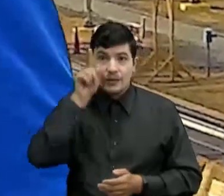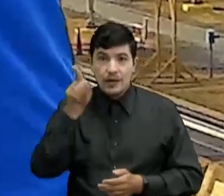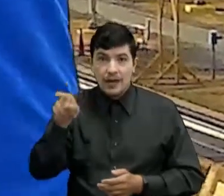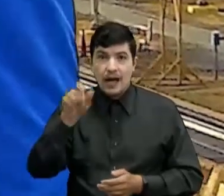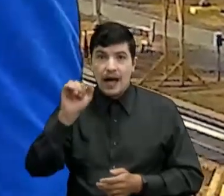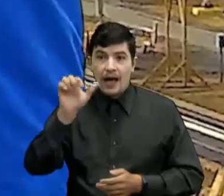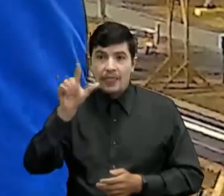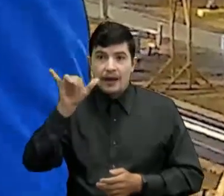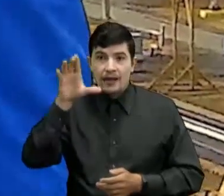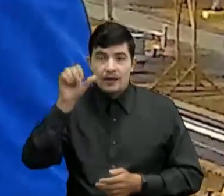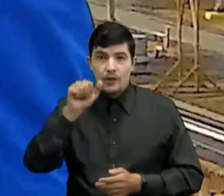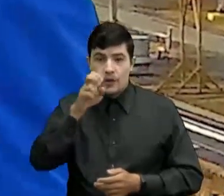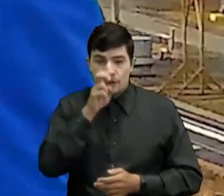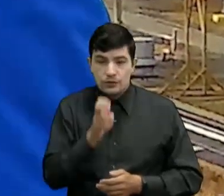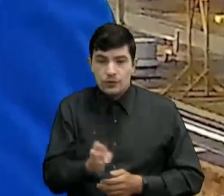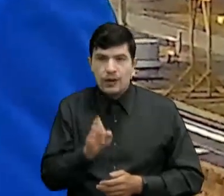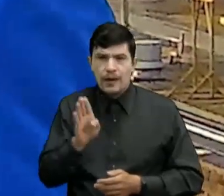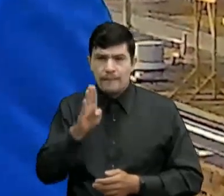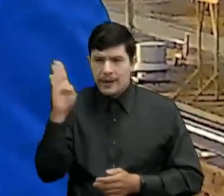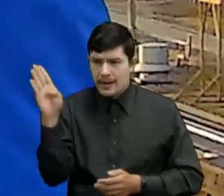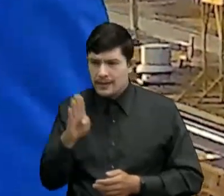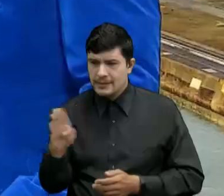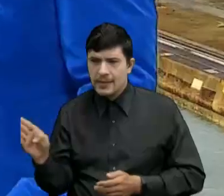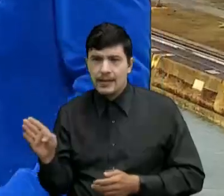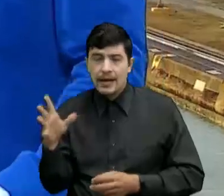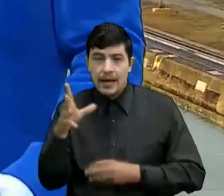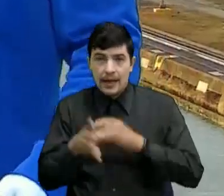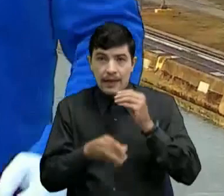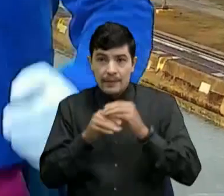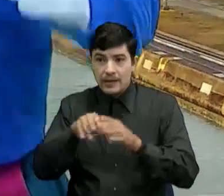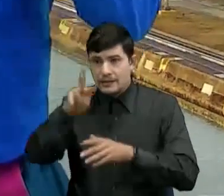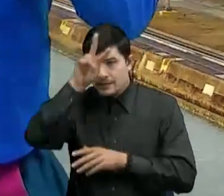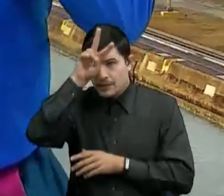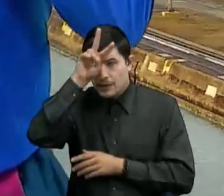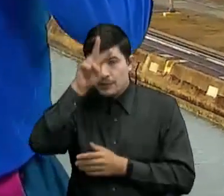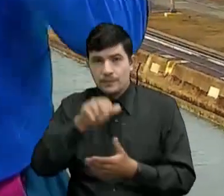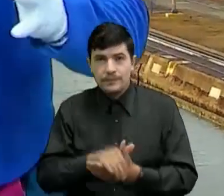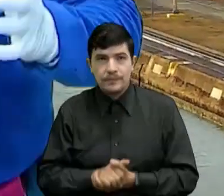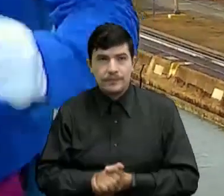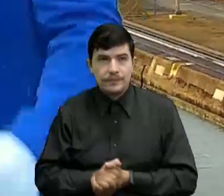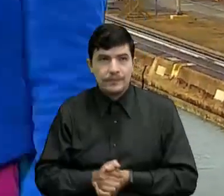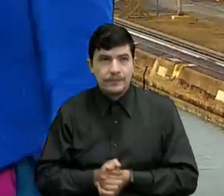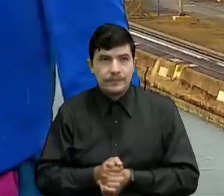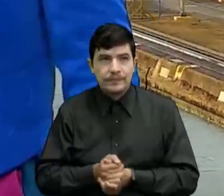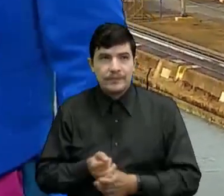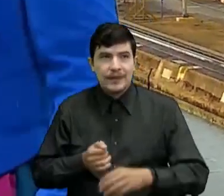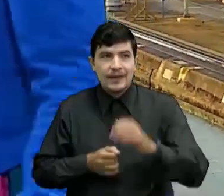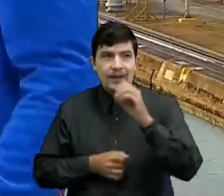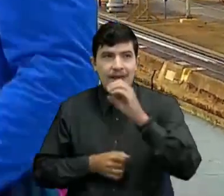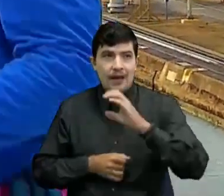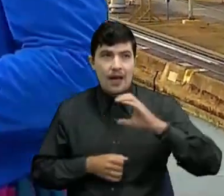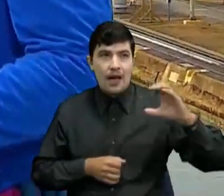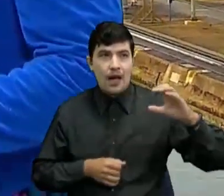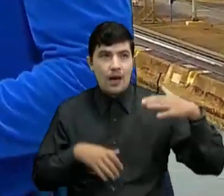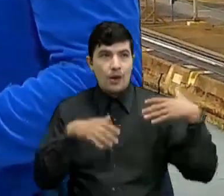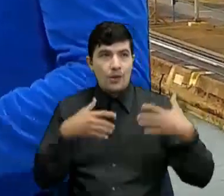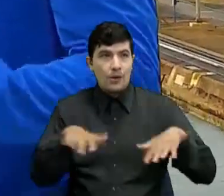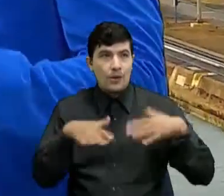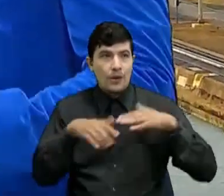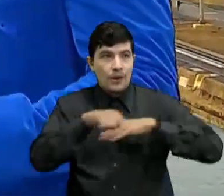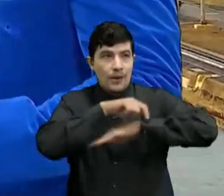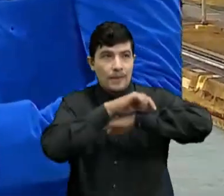Brasil Y parte También de Perú Al occidente Tenemos el mar